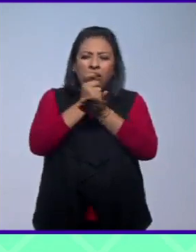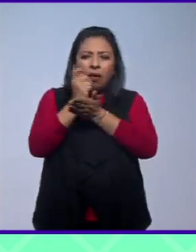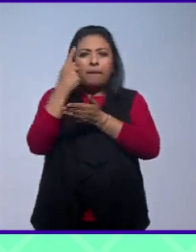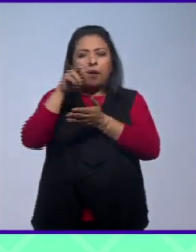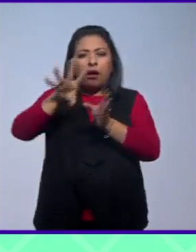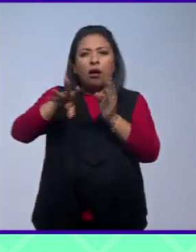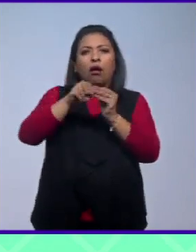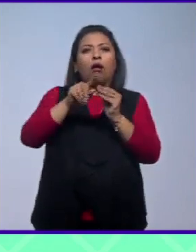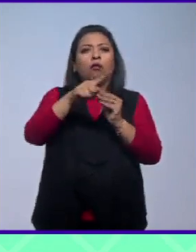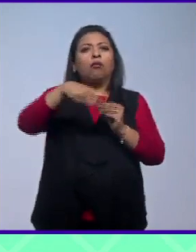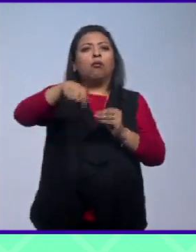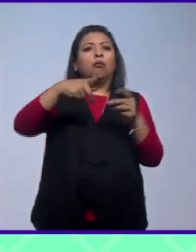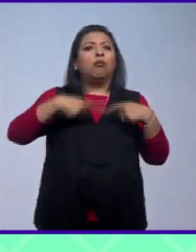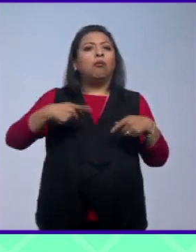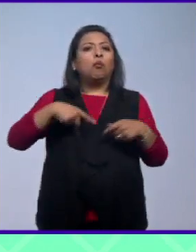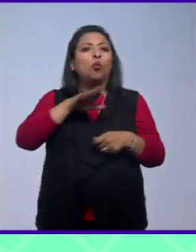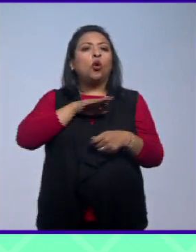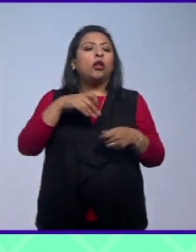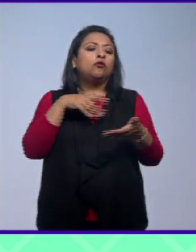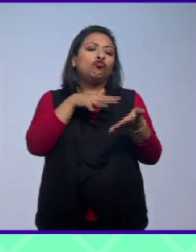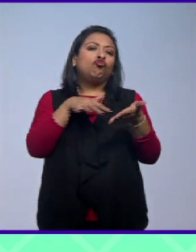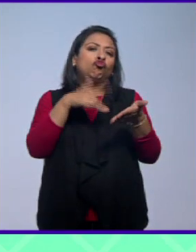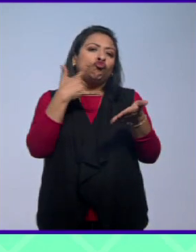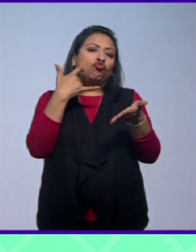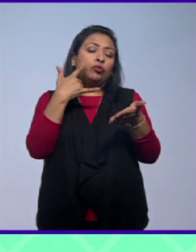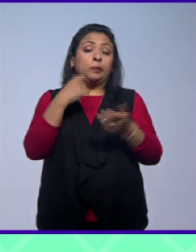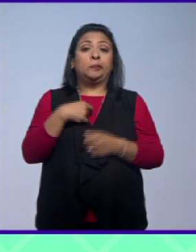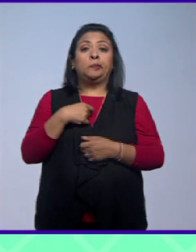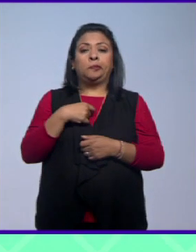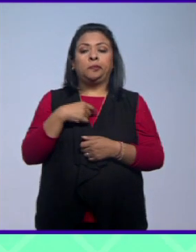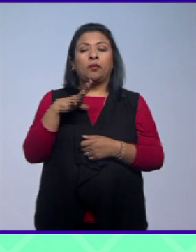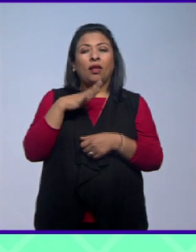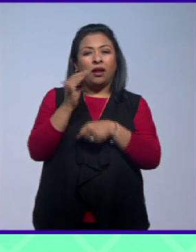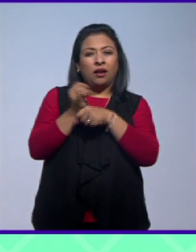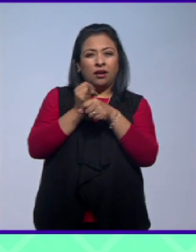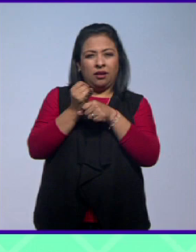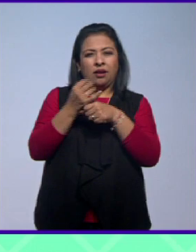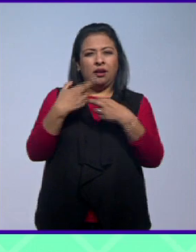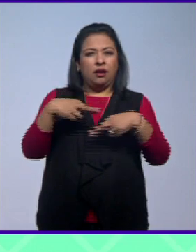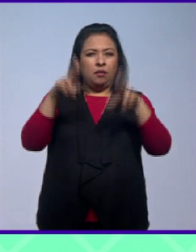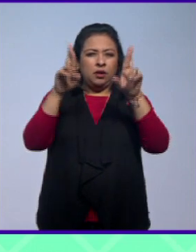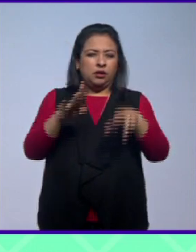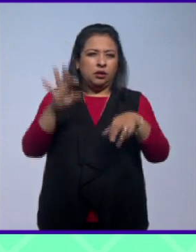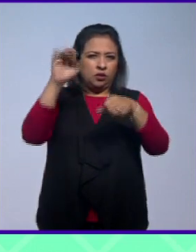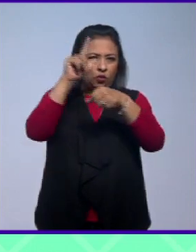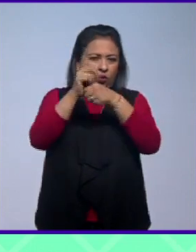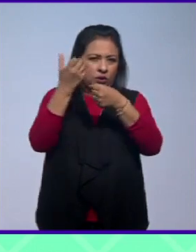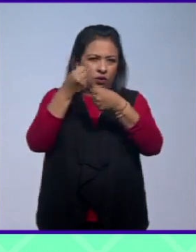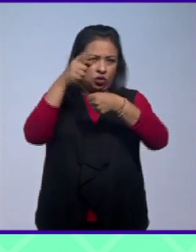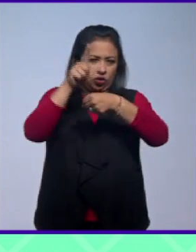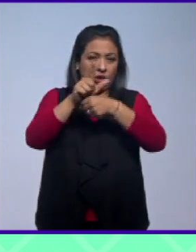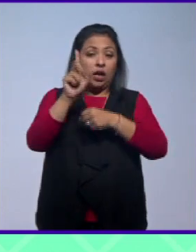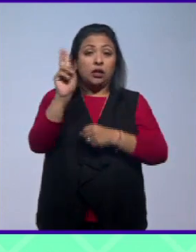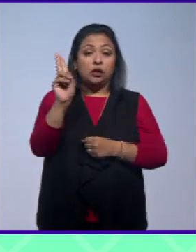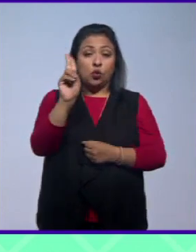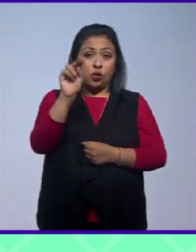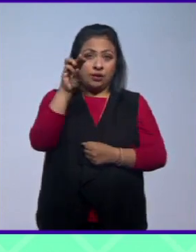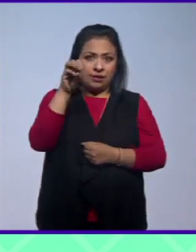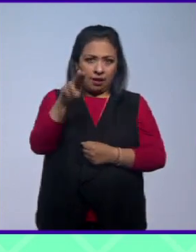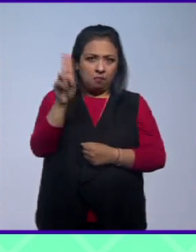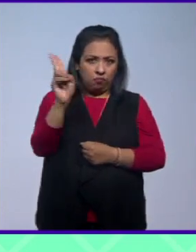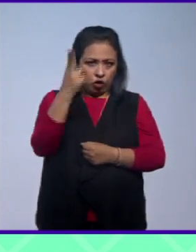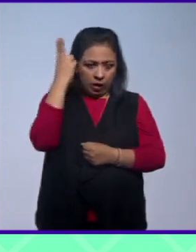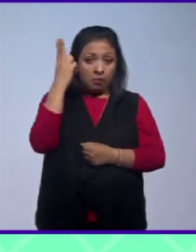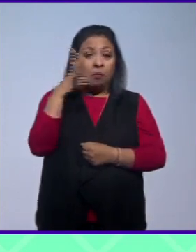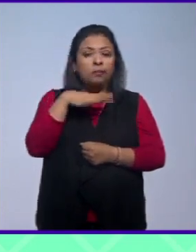fueran accesibles. En la unidad de investigación sobre representaciones culturales y sociales de la UNAM se dieron a la